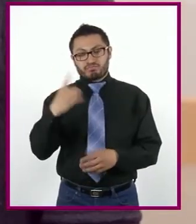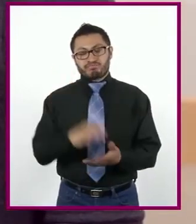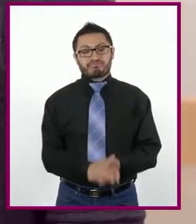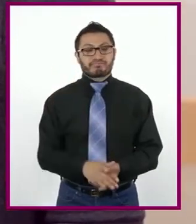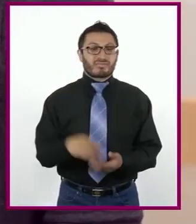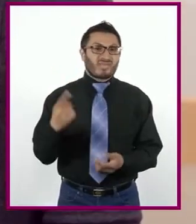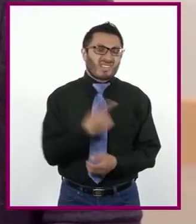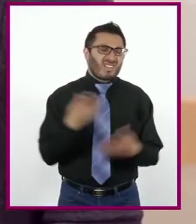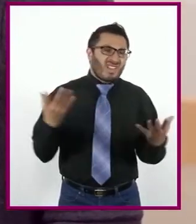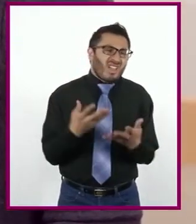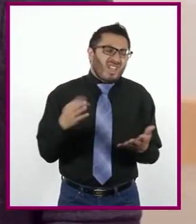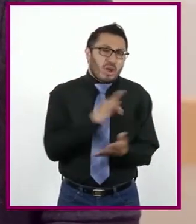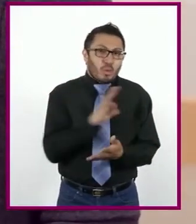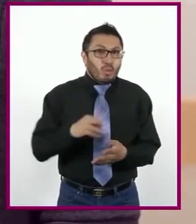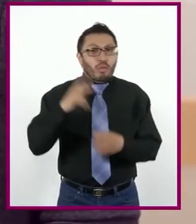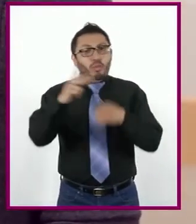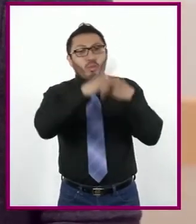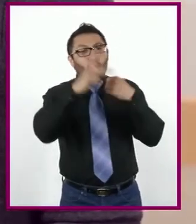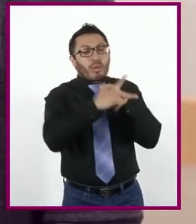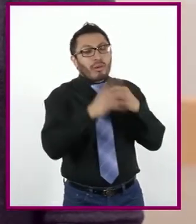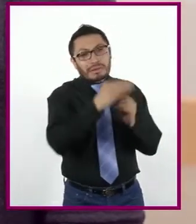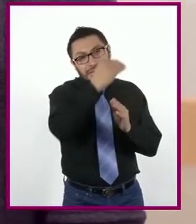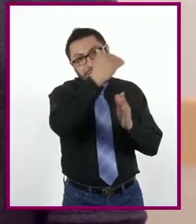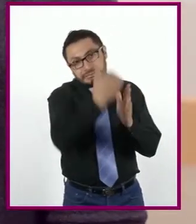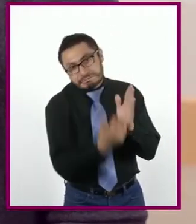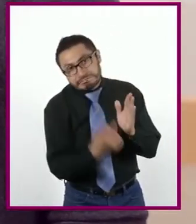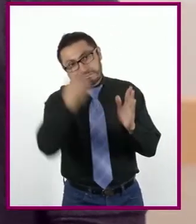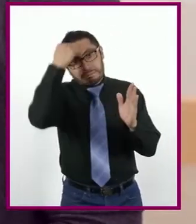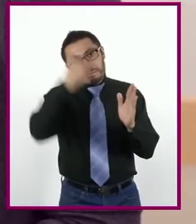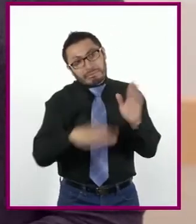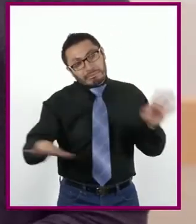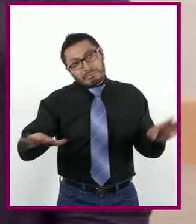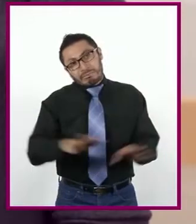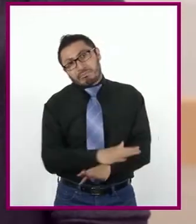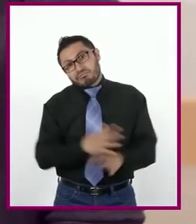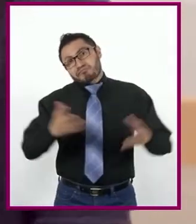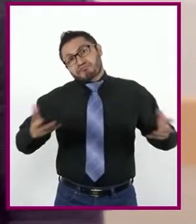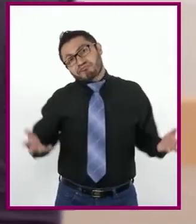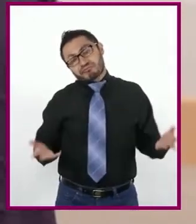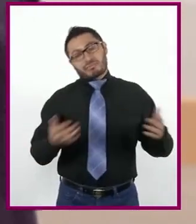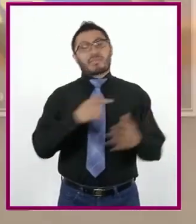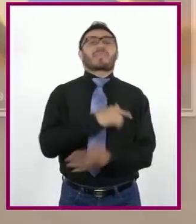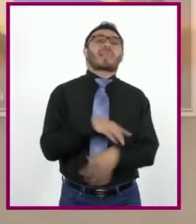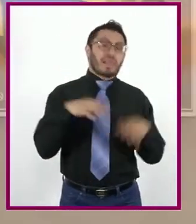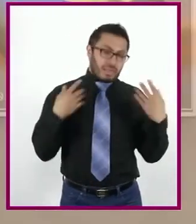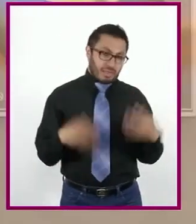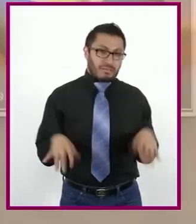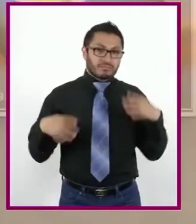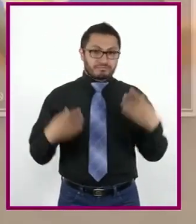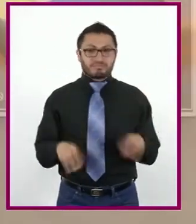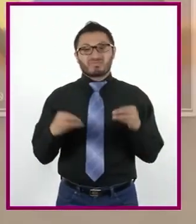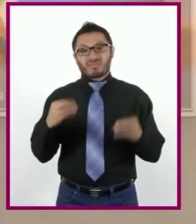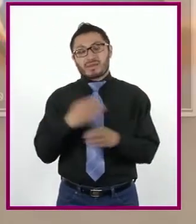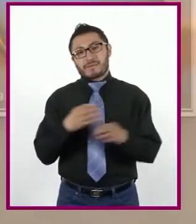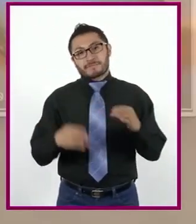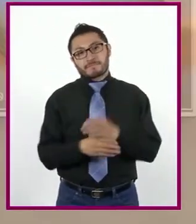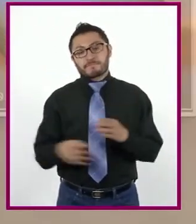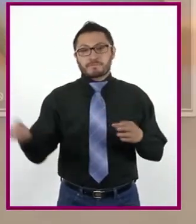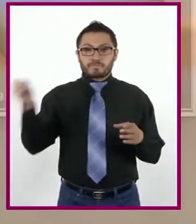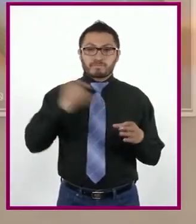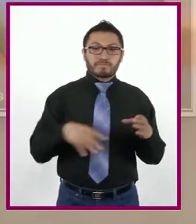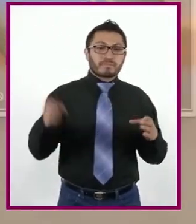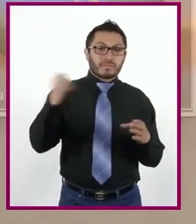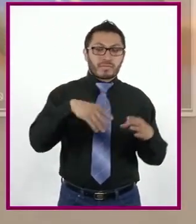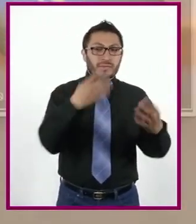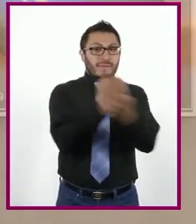pueden hacer los países con un Índice de Desarrollo Humano Bajo para cambiar esto, Trali? Entre otras cosas, invertir más en educación,